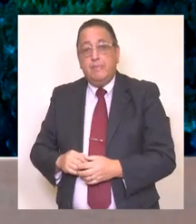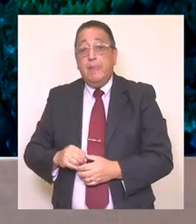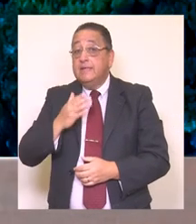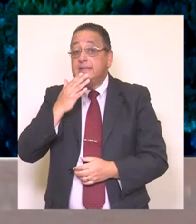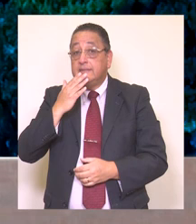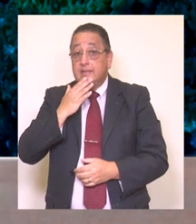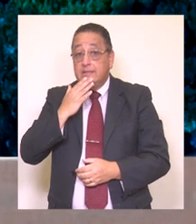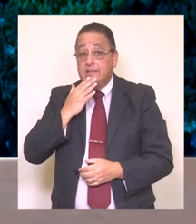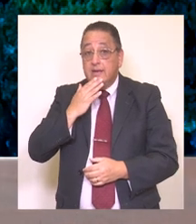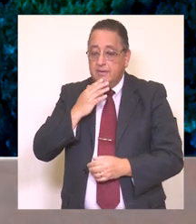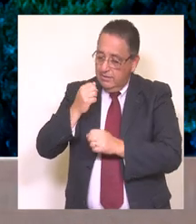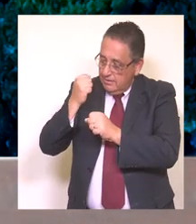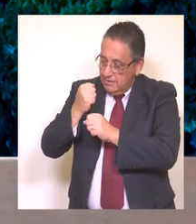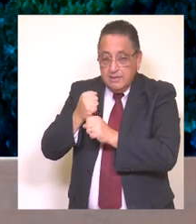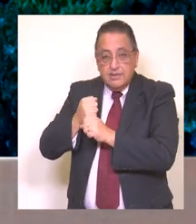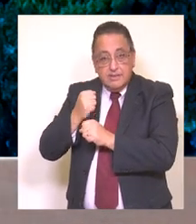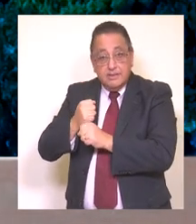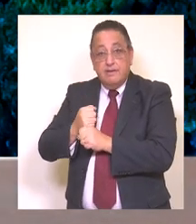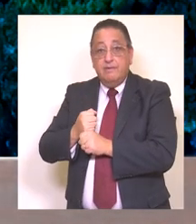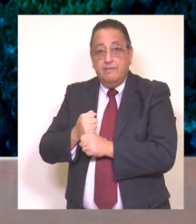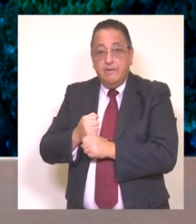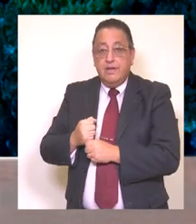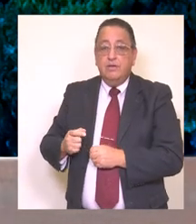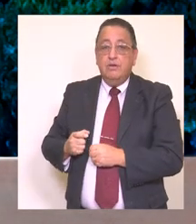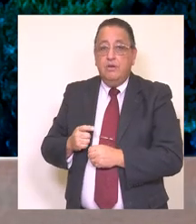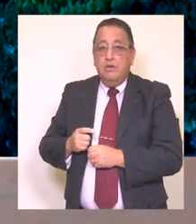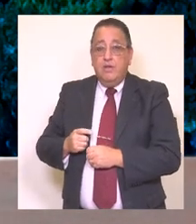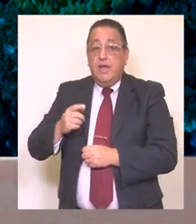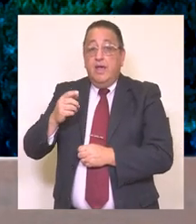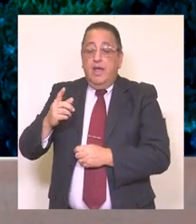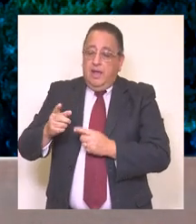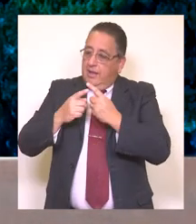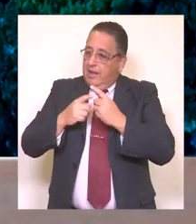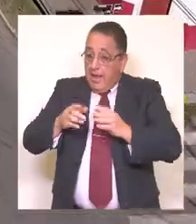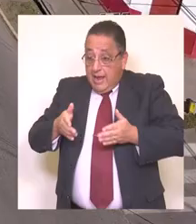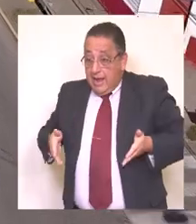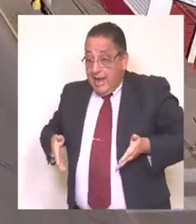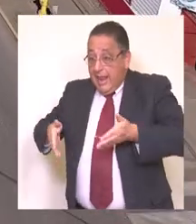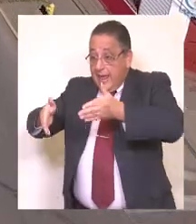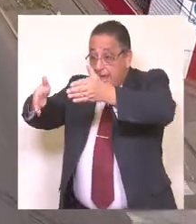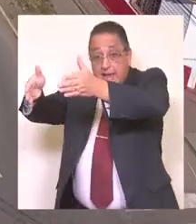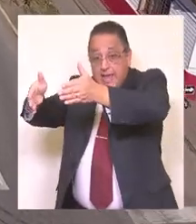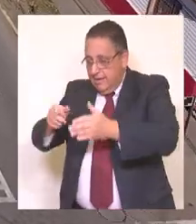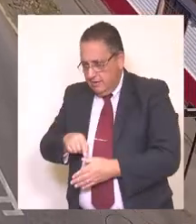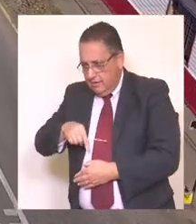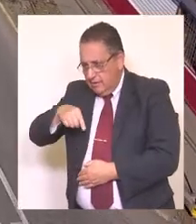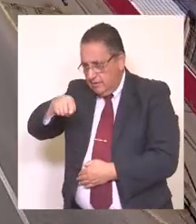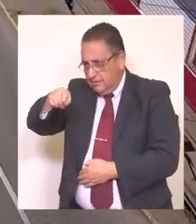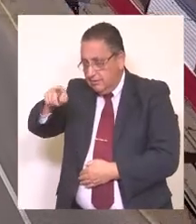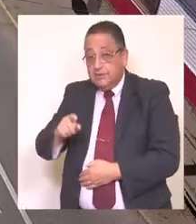Destacar también el trabajo realizado en esta dirección para la demarcación de nuestras calles,